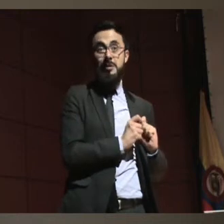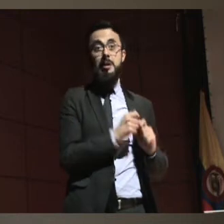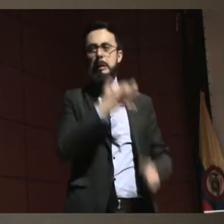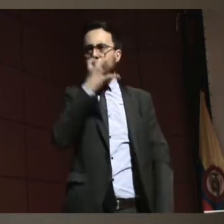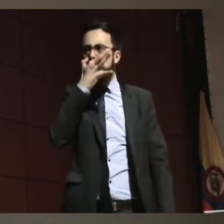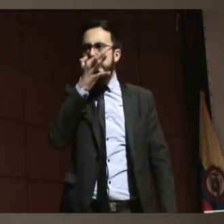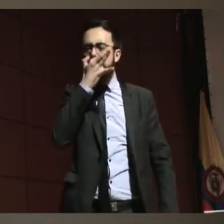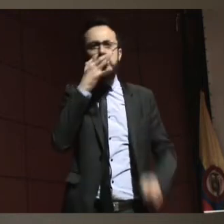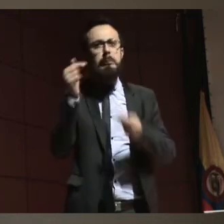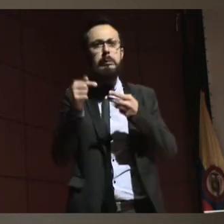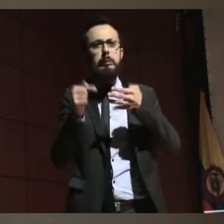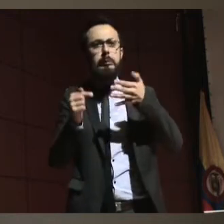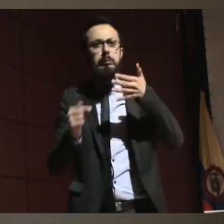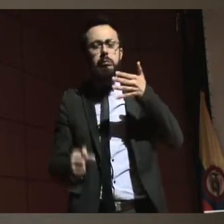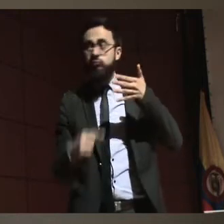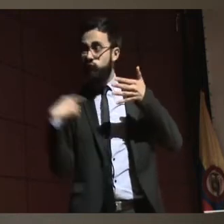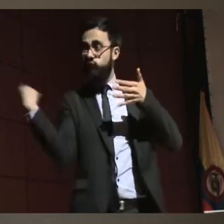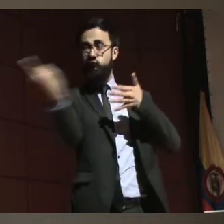son tan